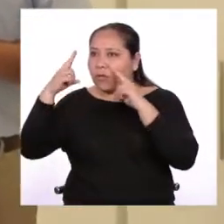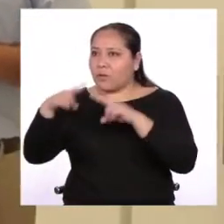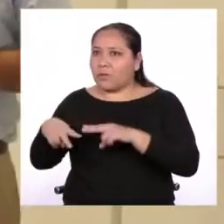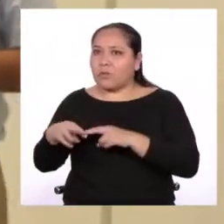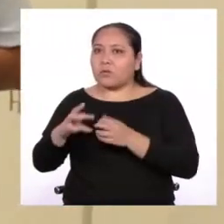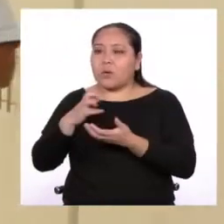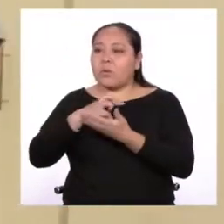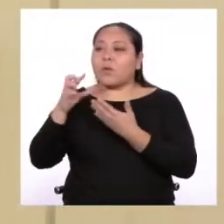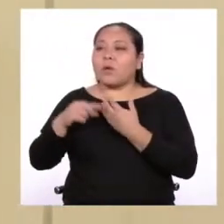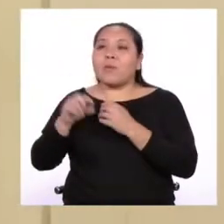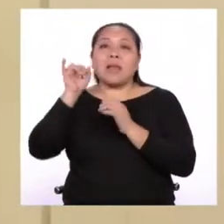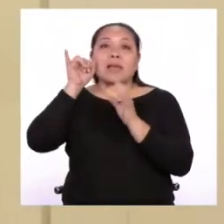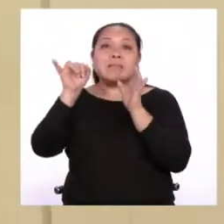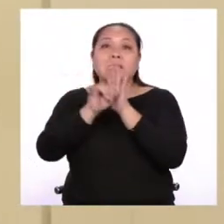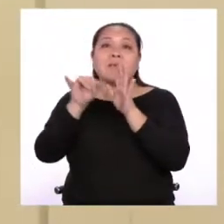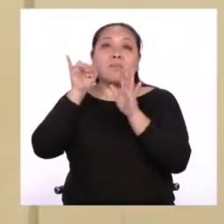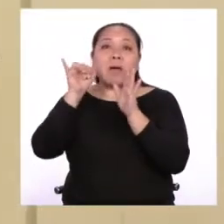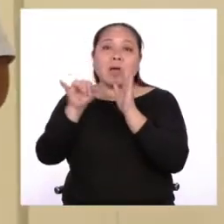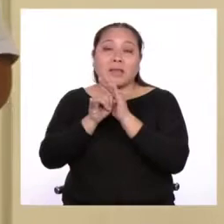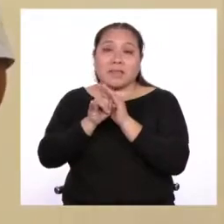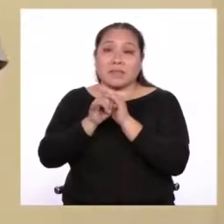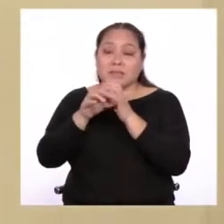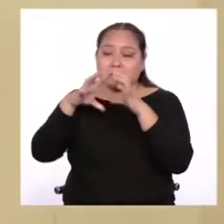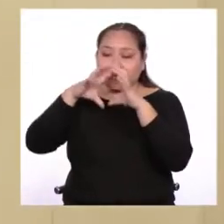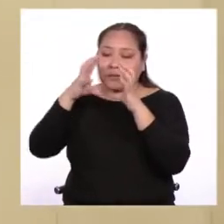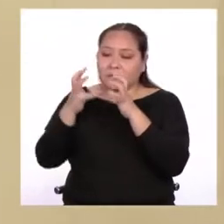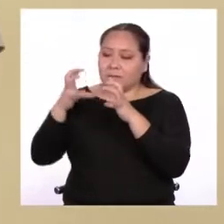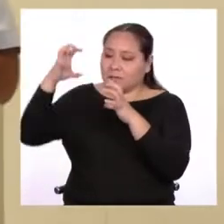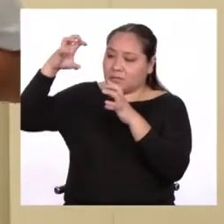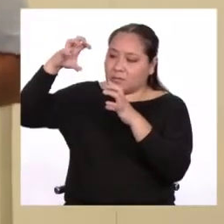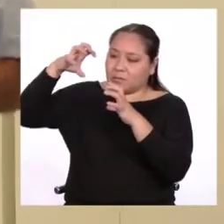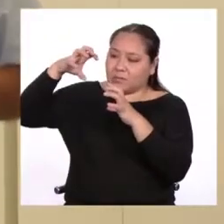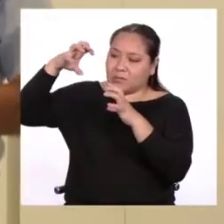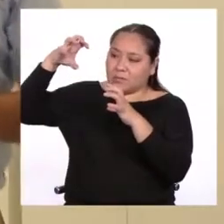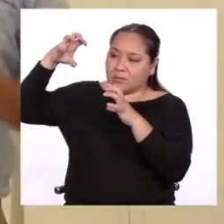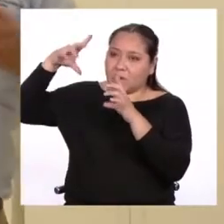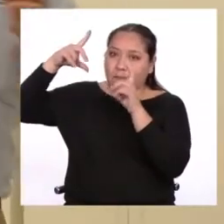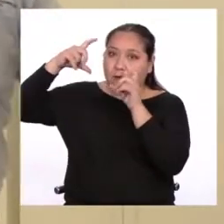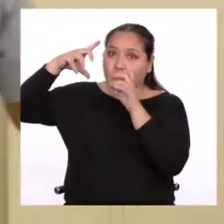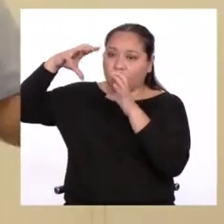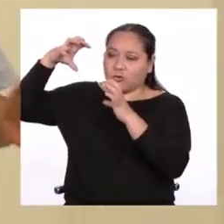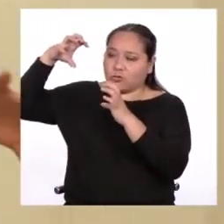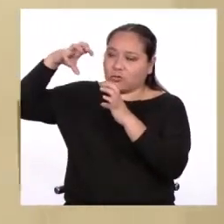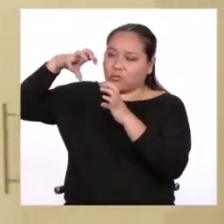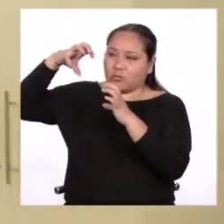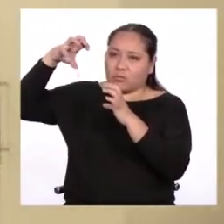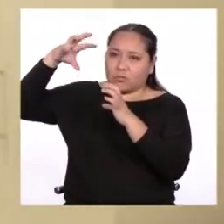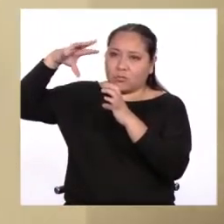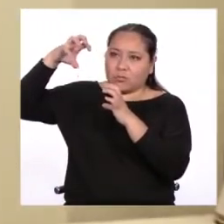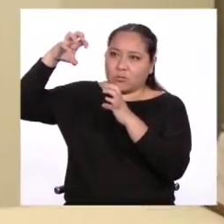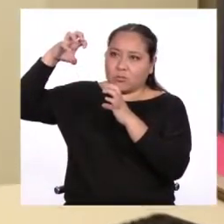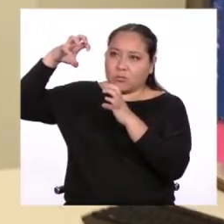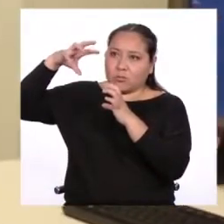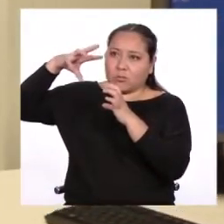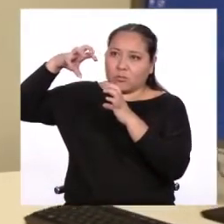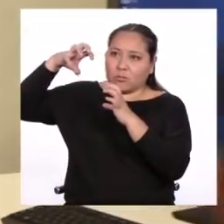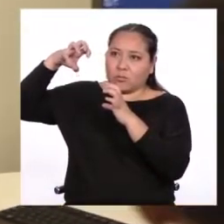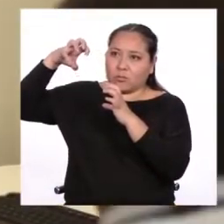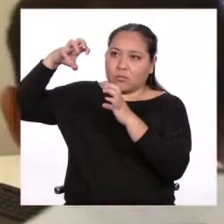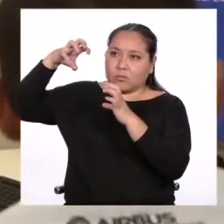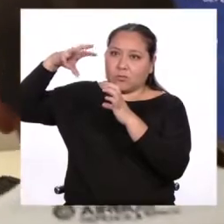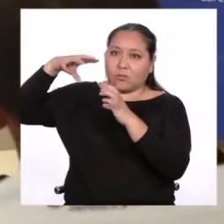programan las imágenes que el satélite va a adquirir en su tarea diaria. Y aquí nos encontramos